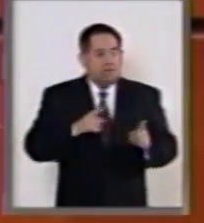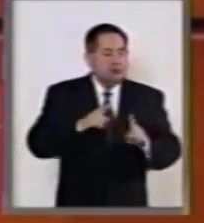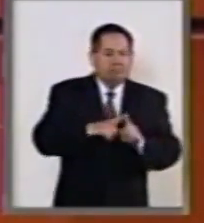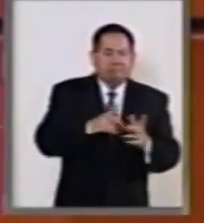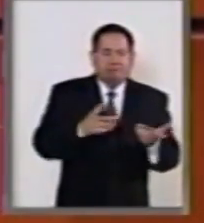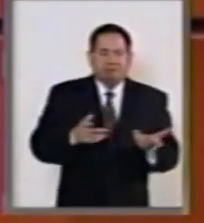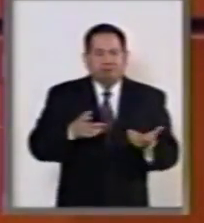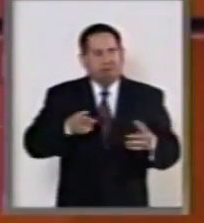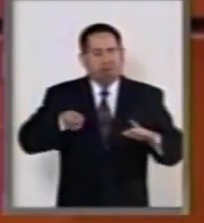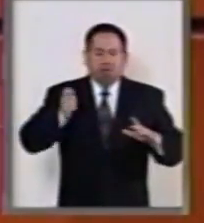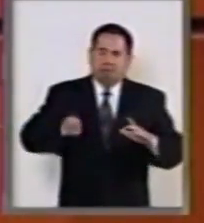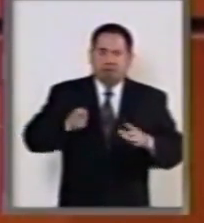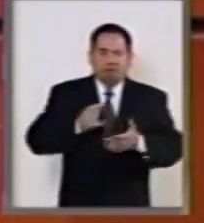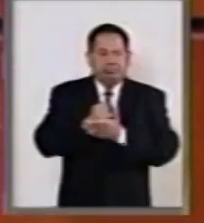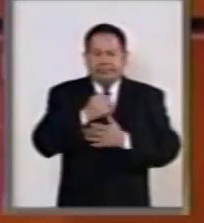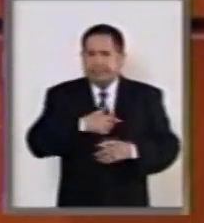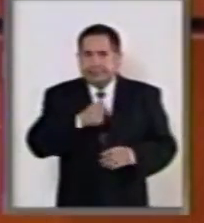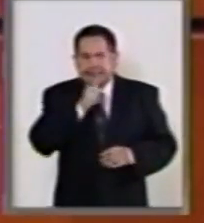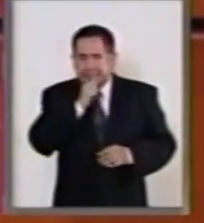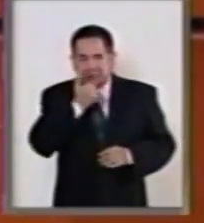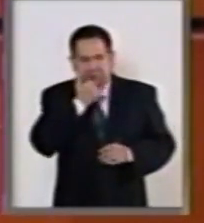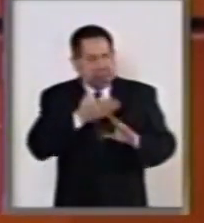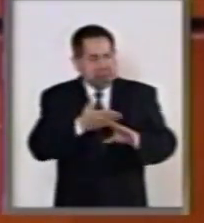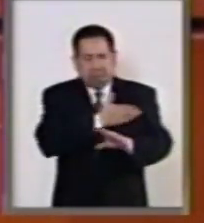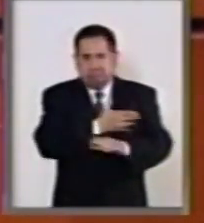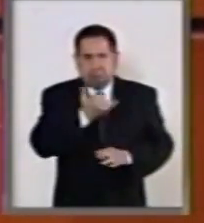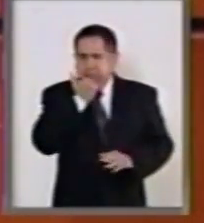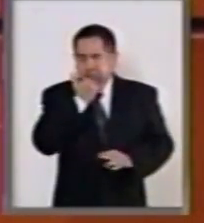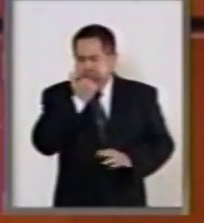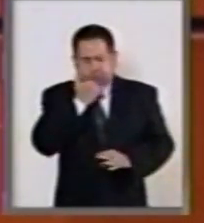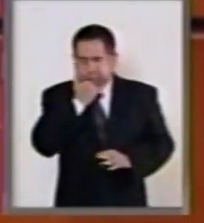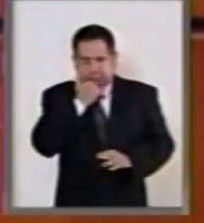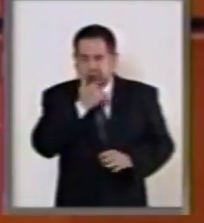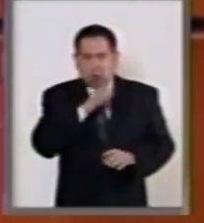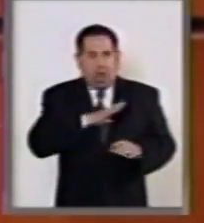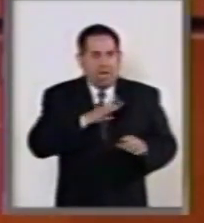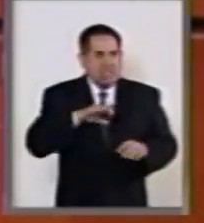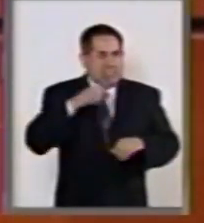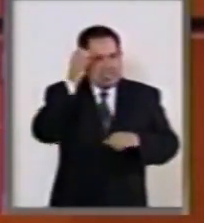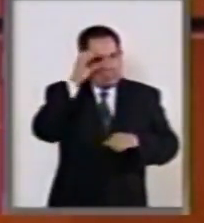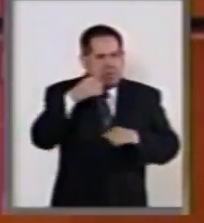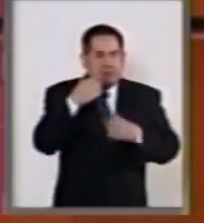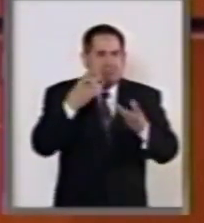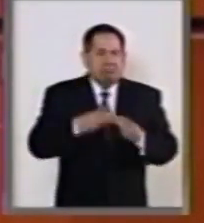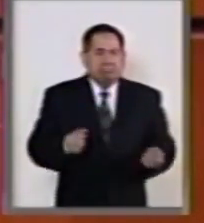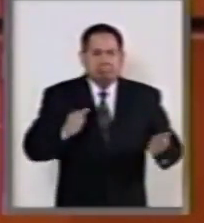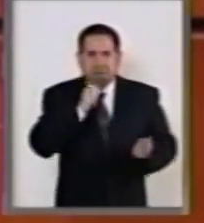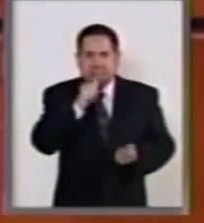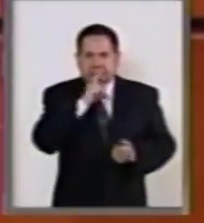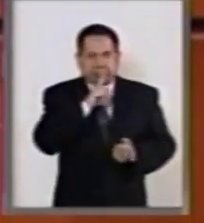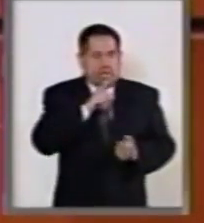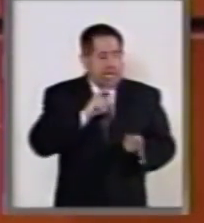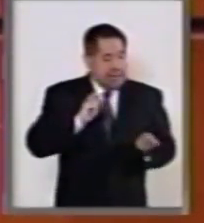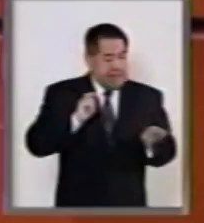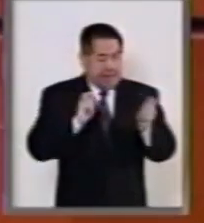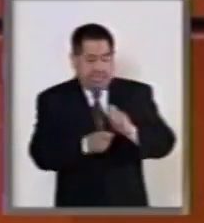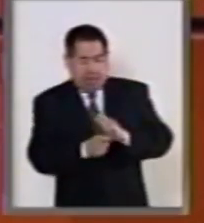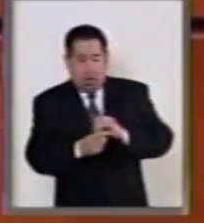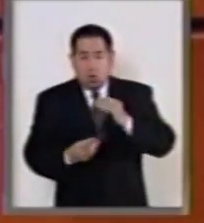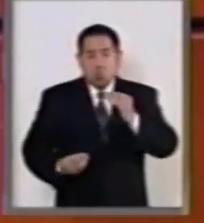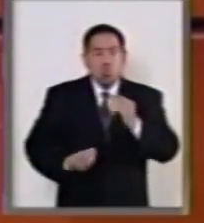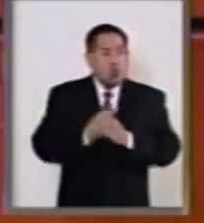justicia un papel fundamental en la lucha contra la criminalidad que afecta a nuestro país hacia el tránsito a un